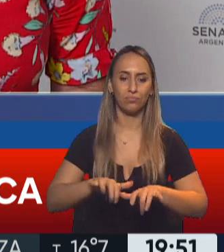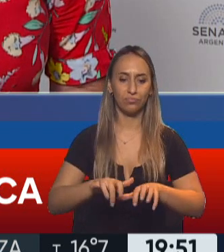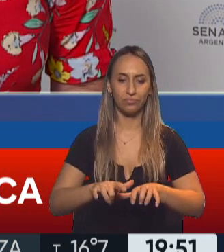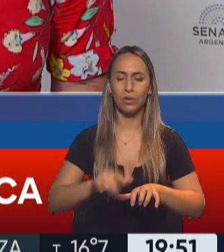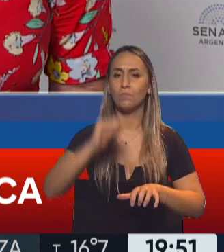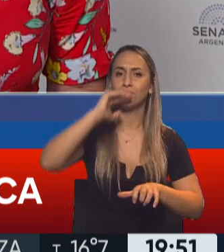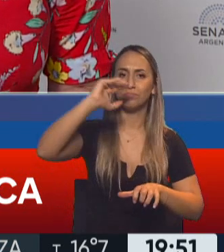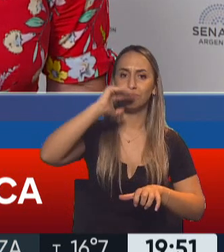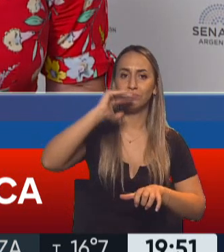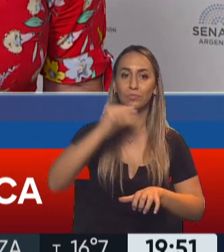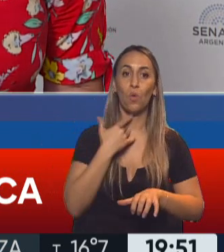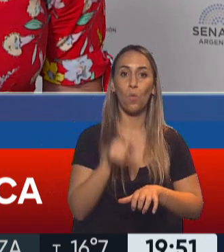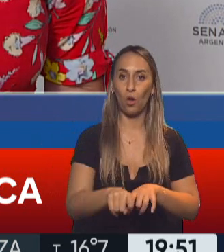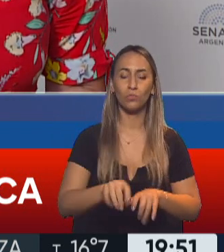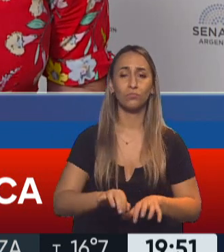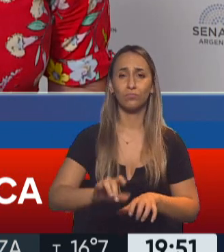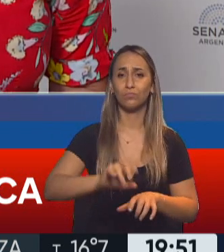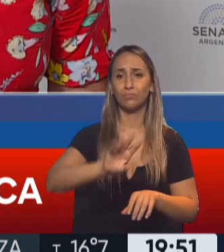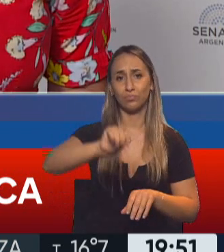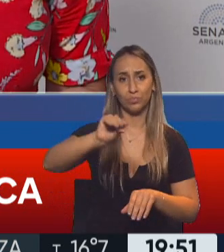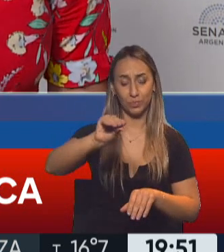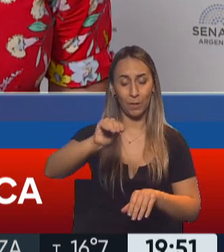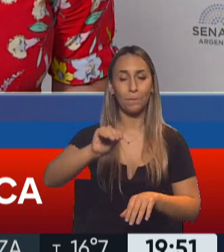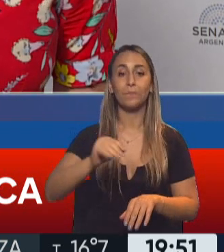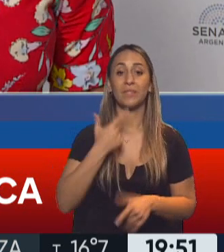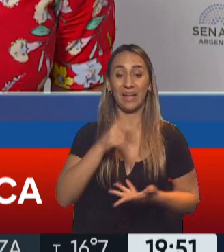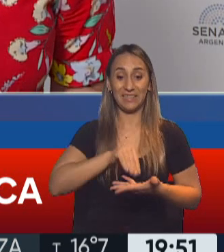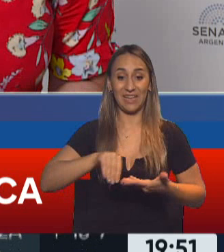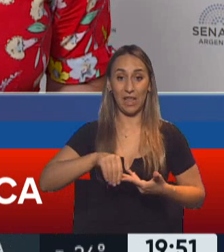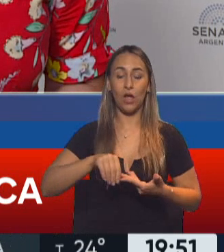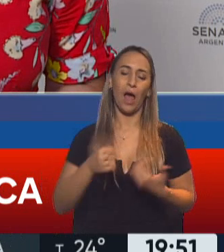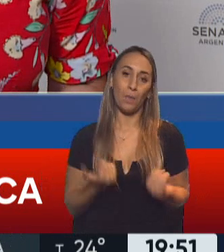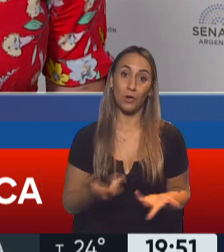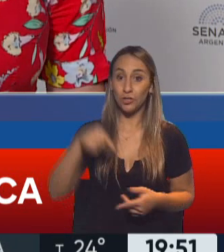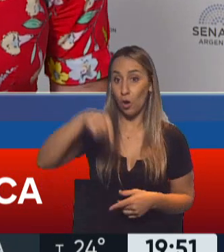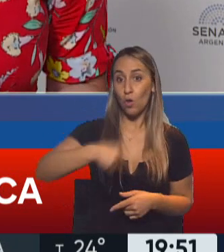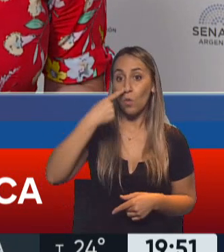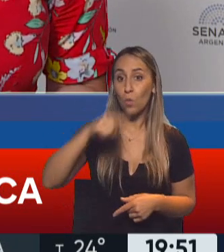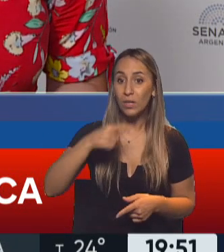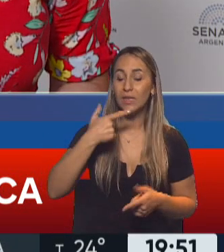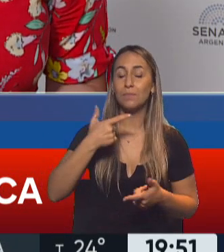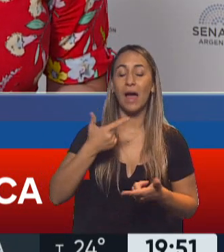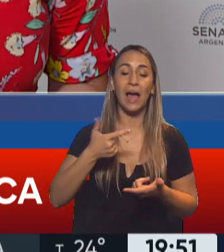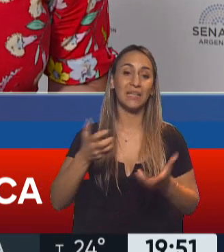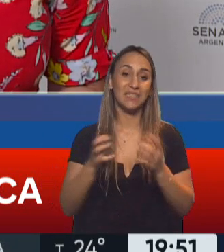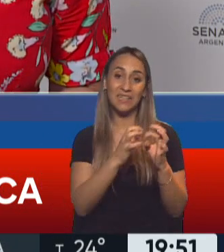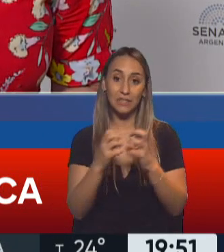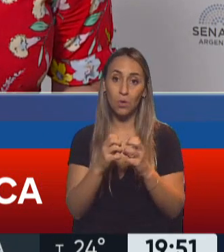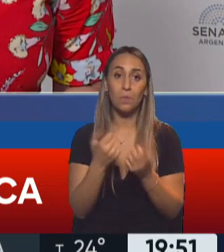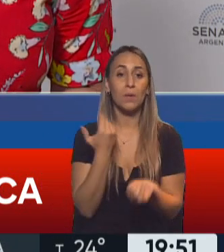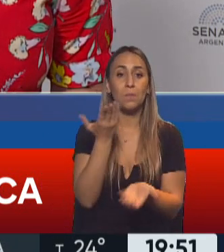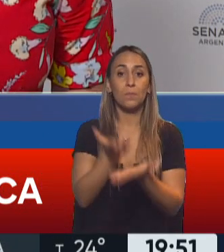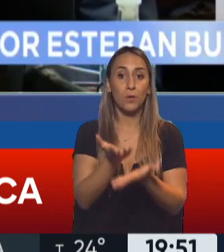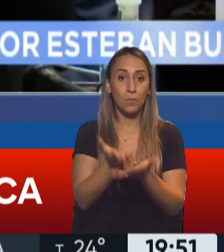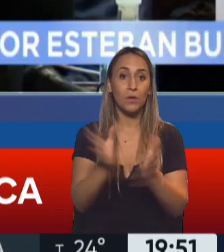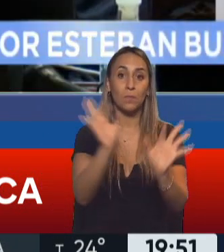palabras. El senador aprovechó esta oportunidad, su última sesión, para proponer sobre tablas un proyecto vinculado a la